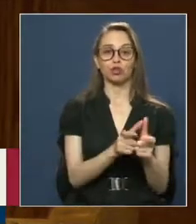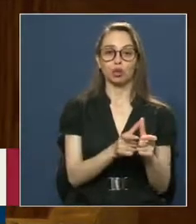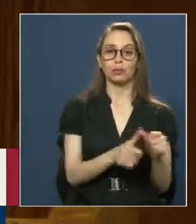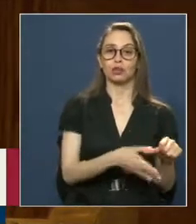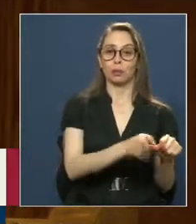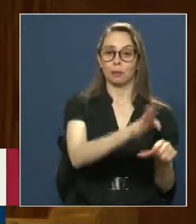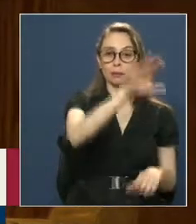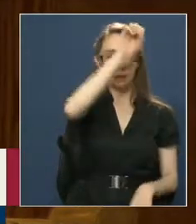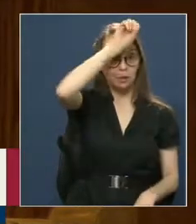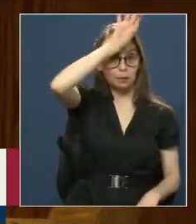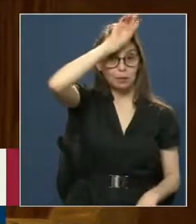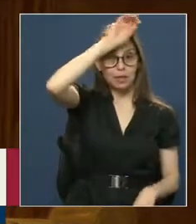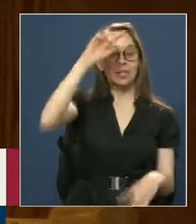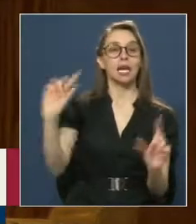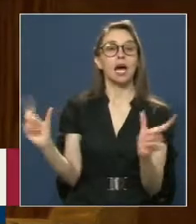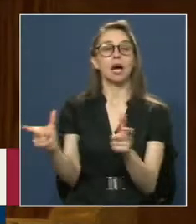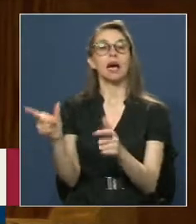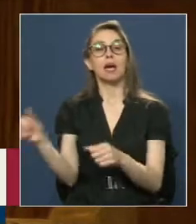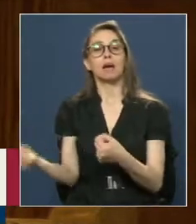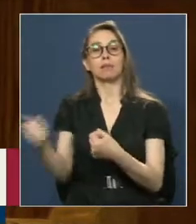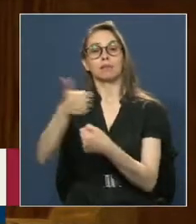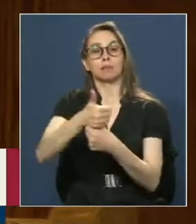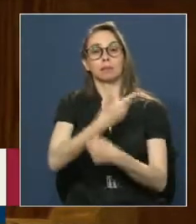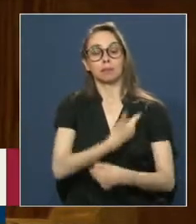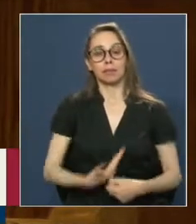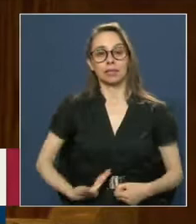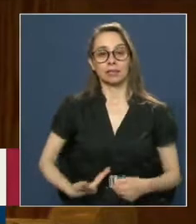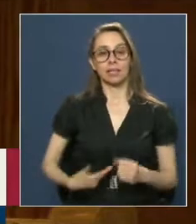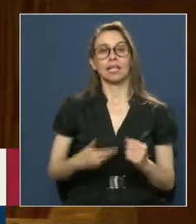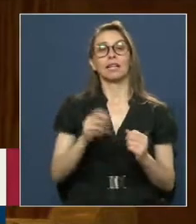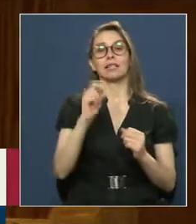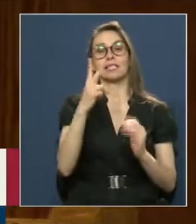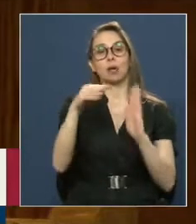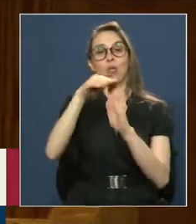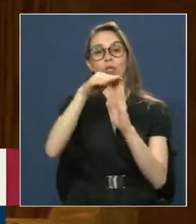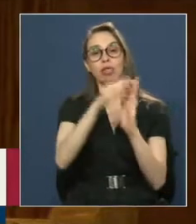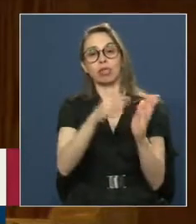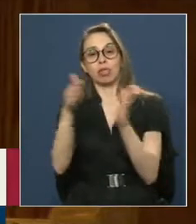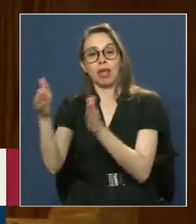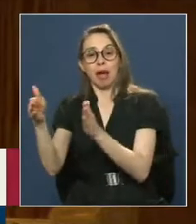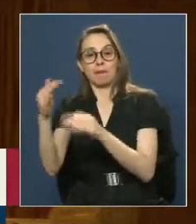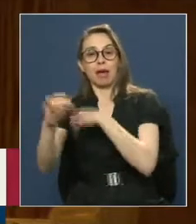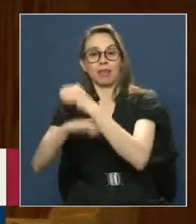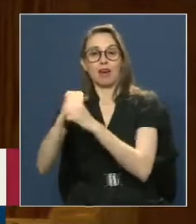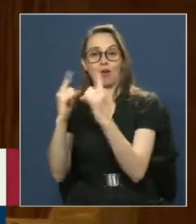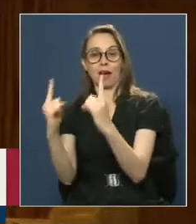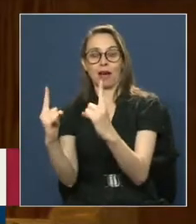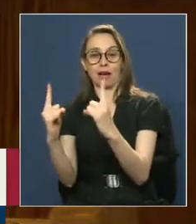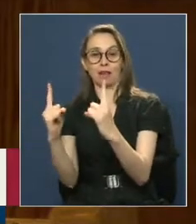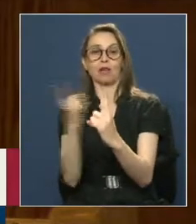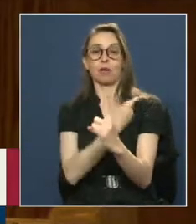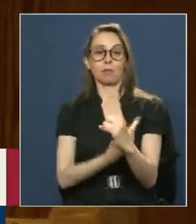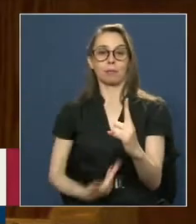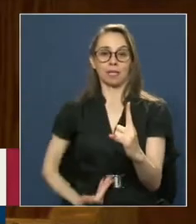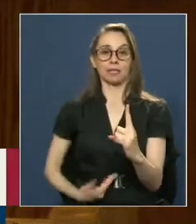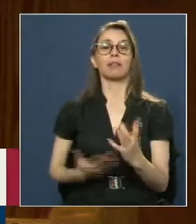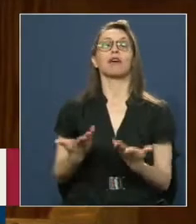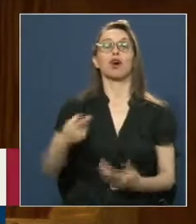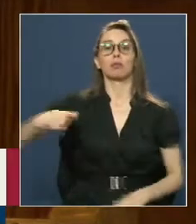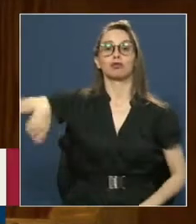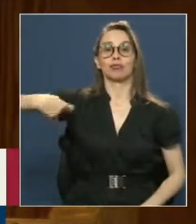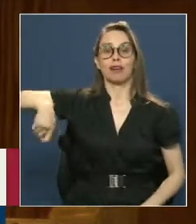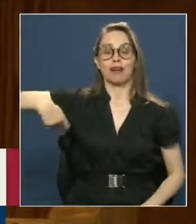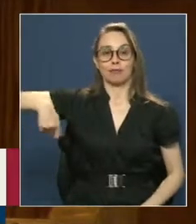permanentes de minería Y presidió durante la segunda etapa de este periodo La presidencia en su condición de senador